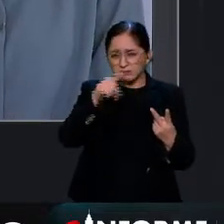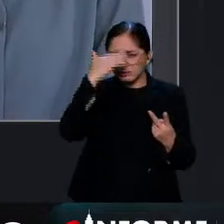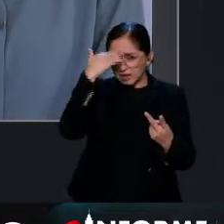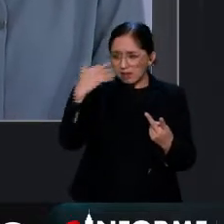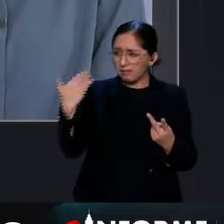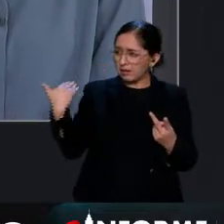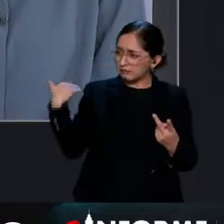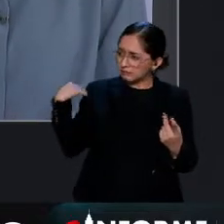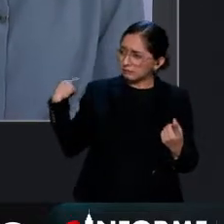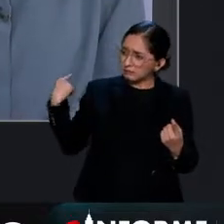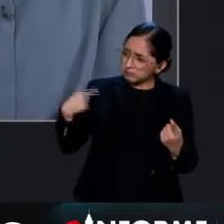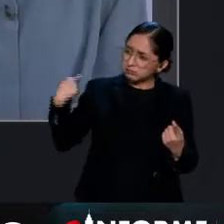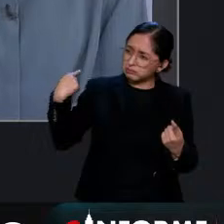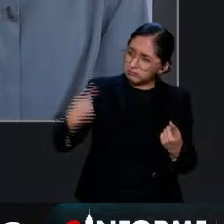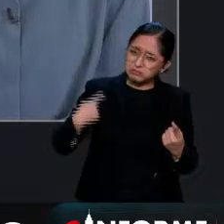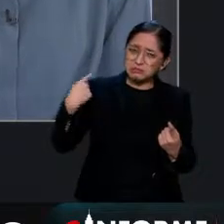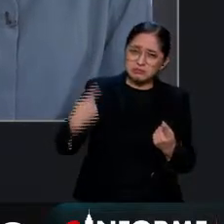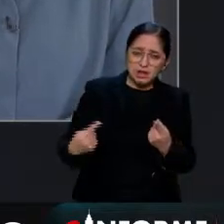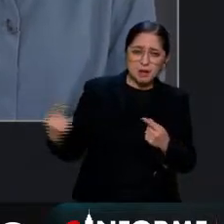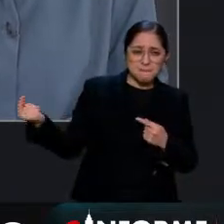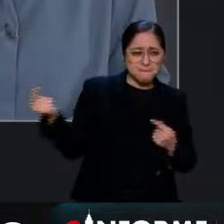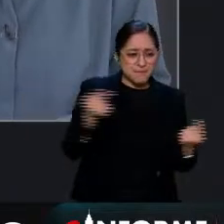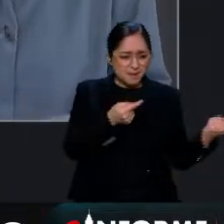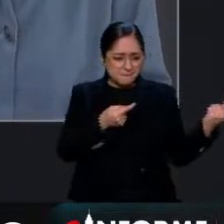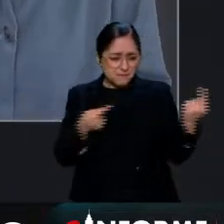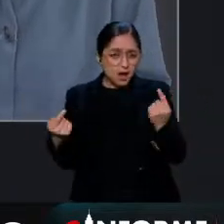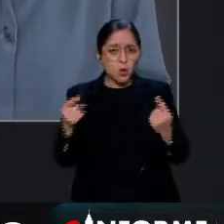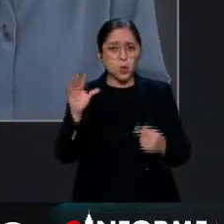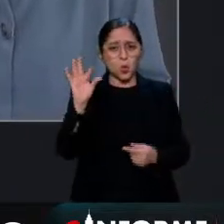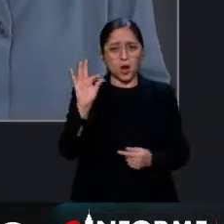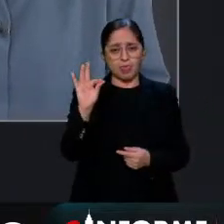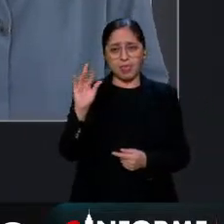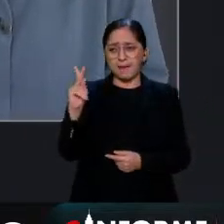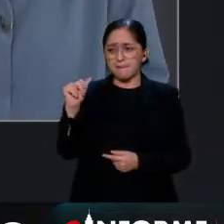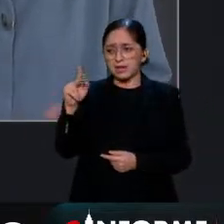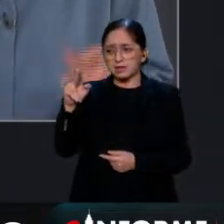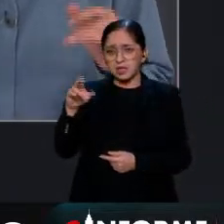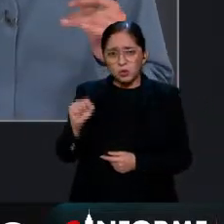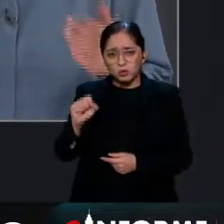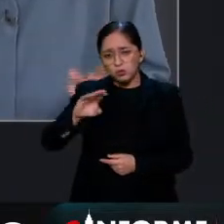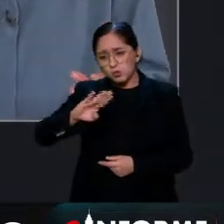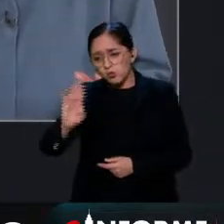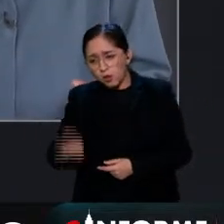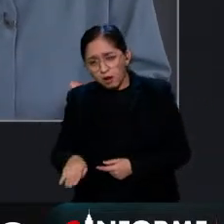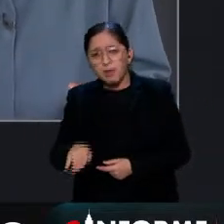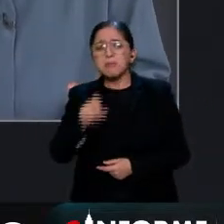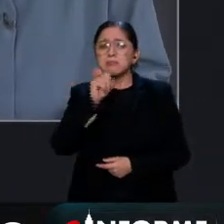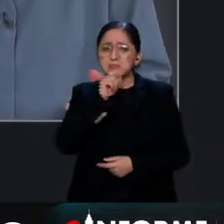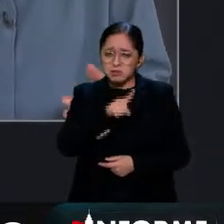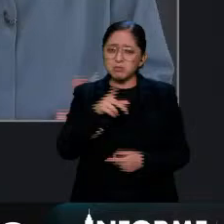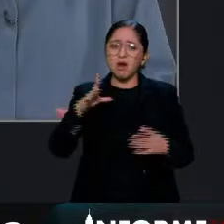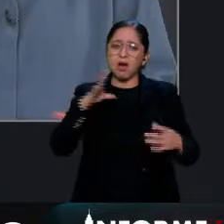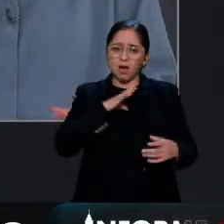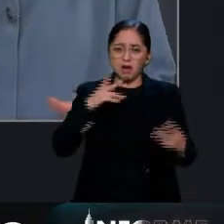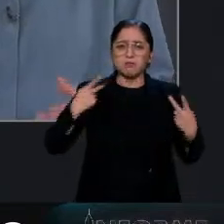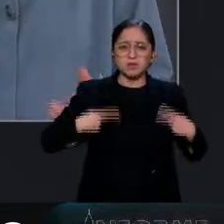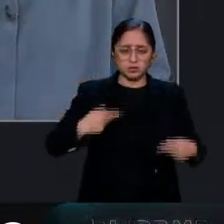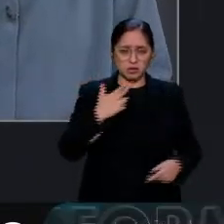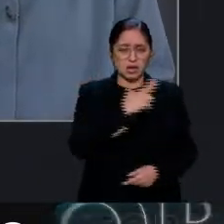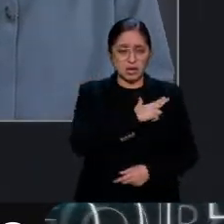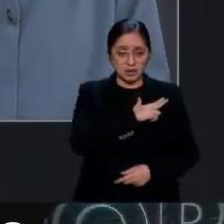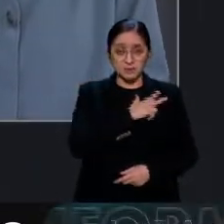dejaron más de 40 palestinos muertos y cientos de heridos. Todavía minutos antes del cese al fuego, Israel